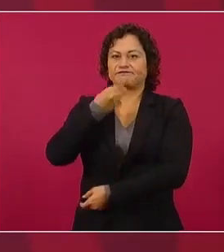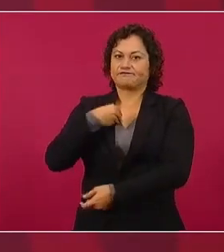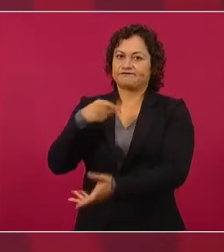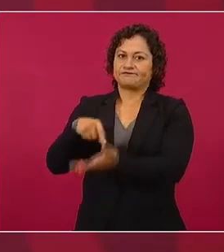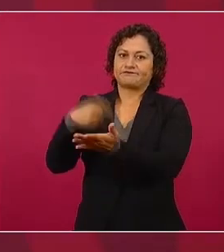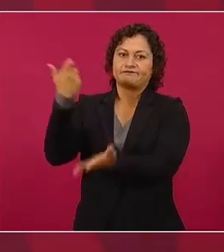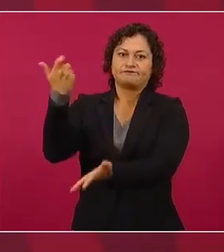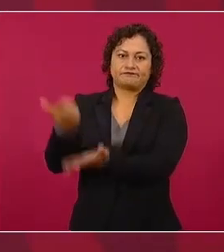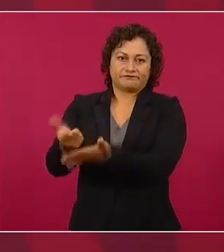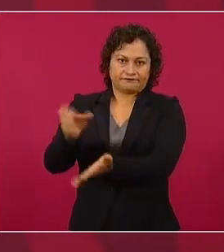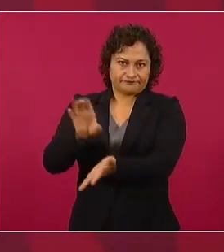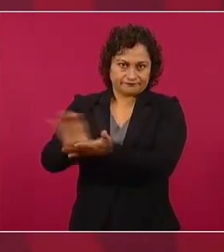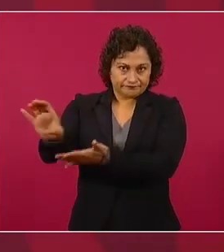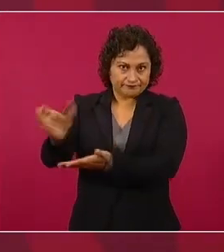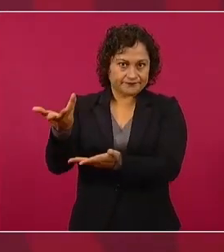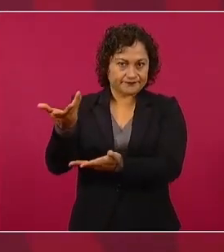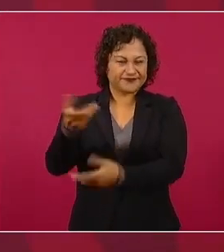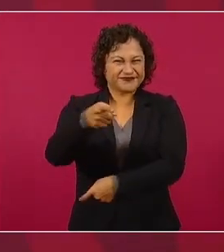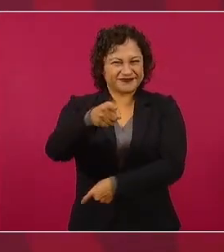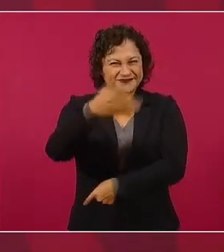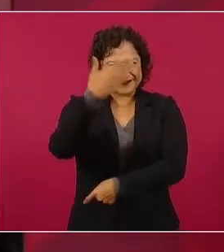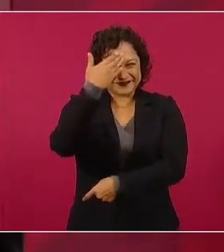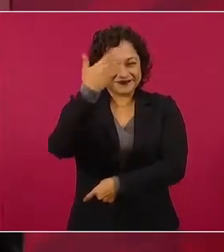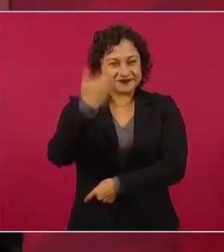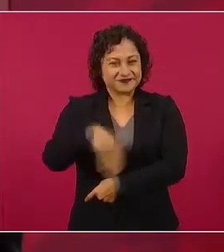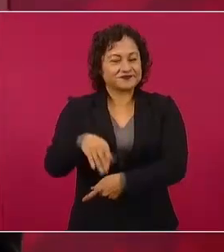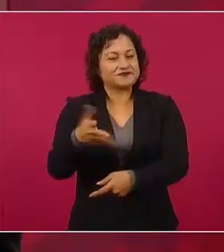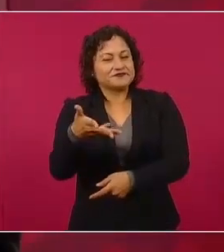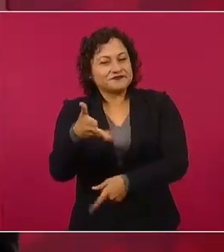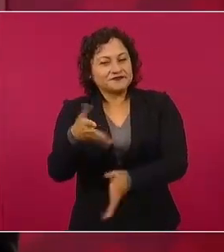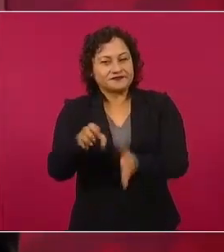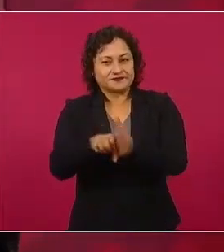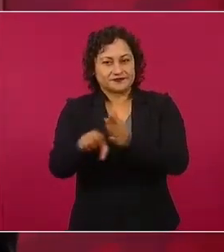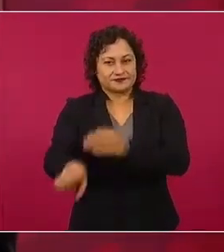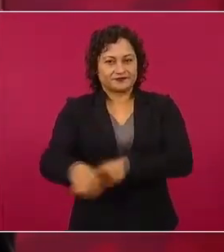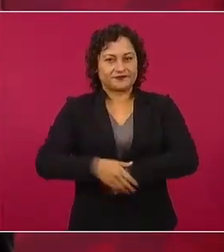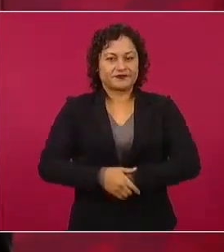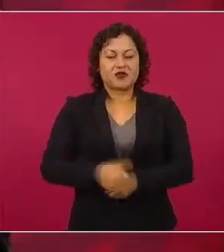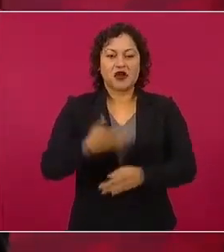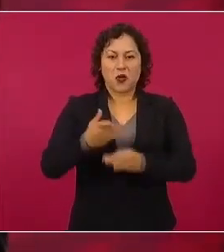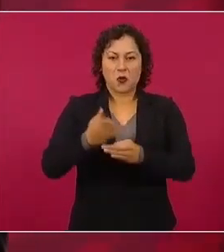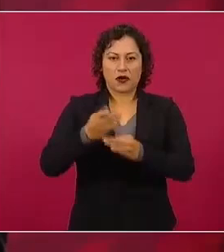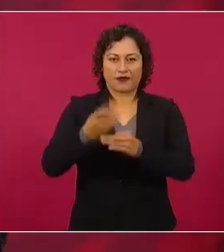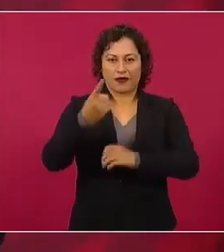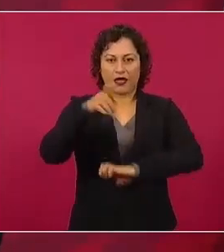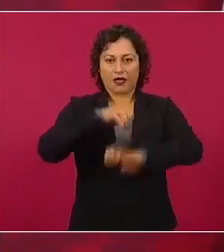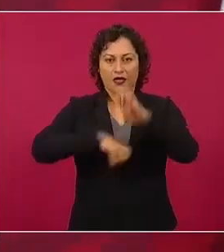empresa esta que está demandando